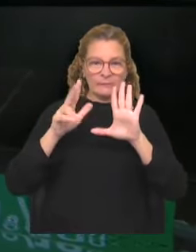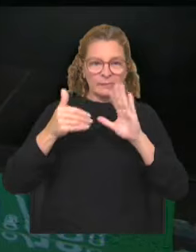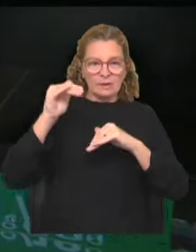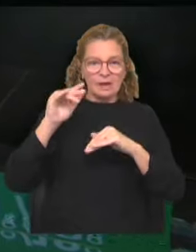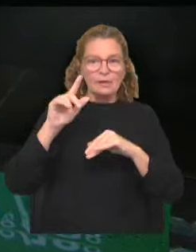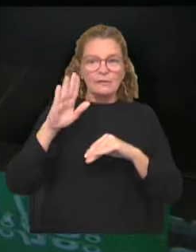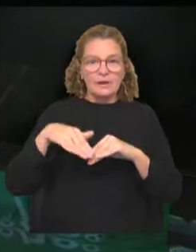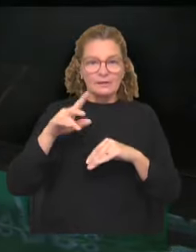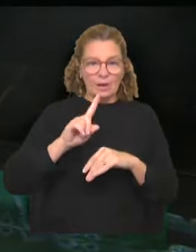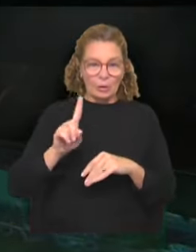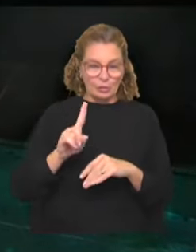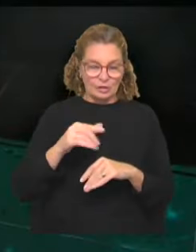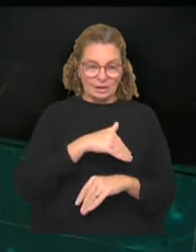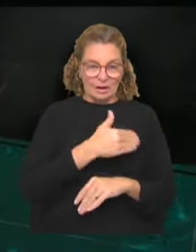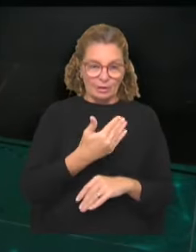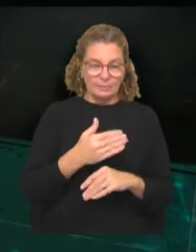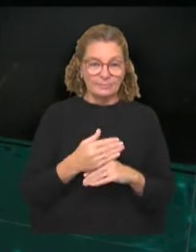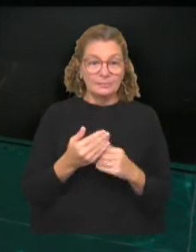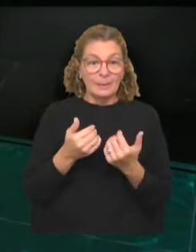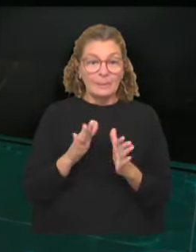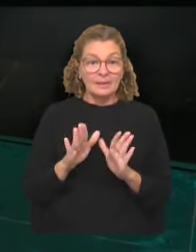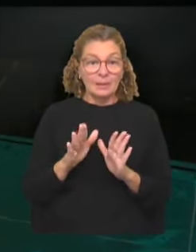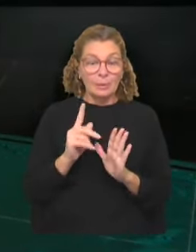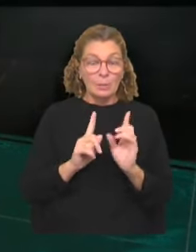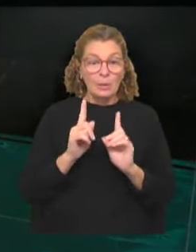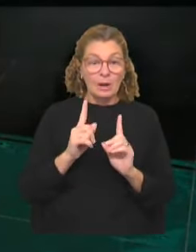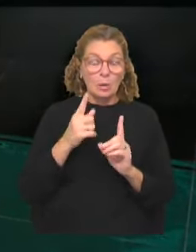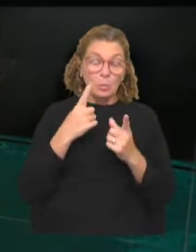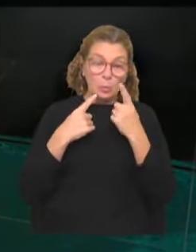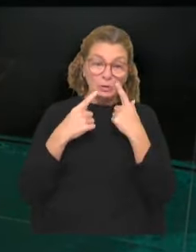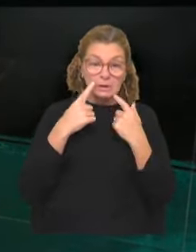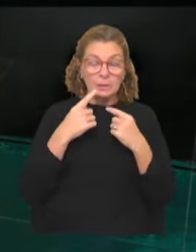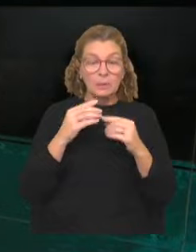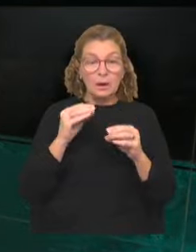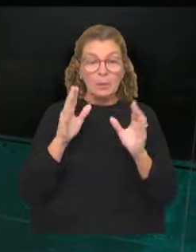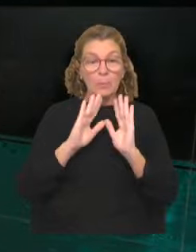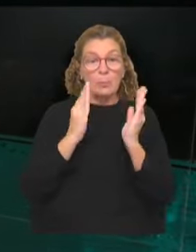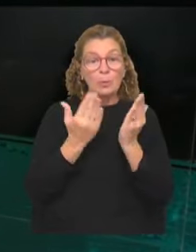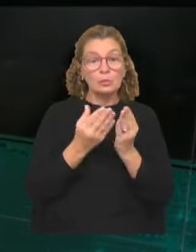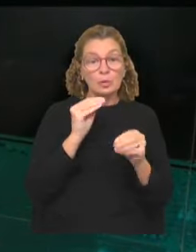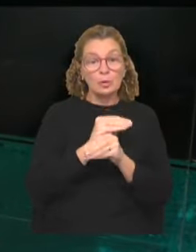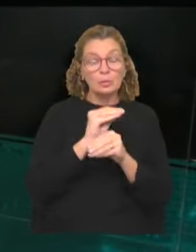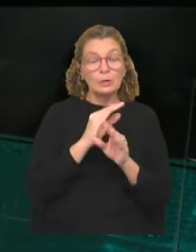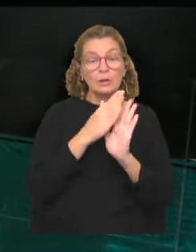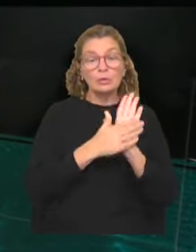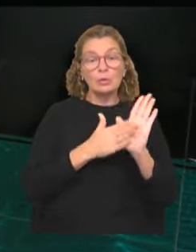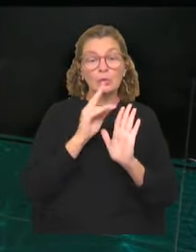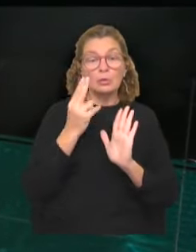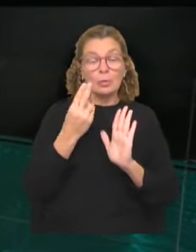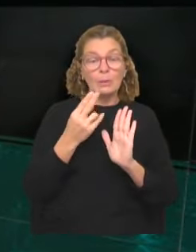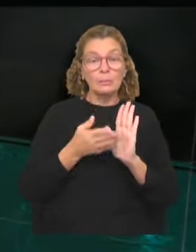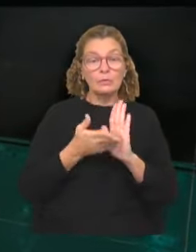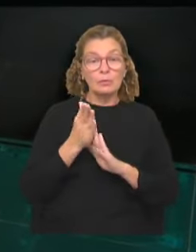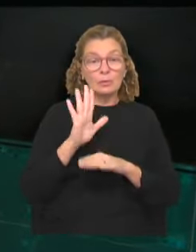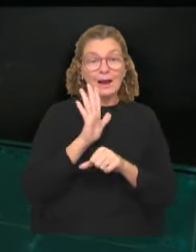mínima de 11. Comenzamos con una noticia triste para el mundo de la cultura y para todo el país, porque se fue un